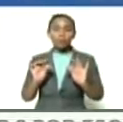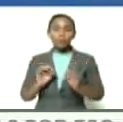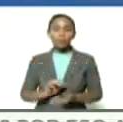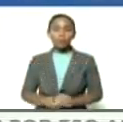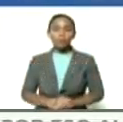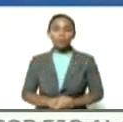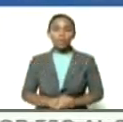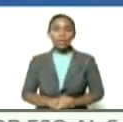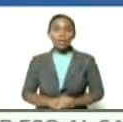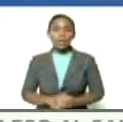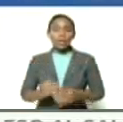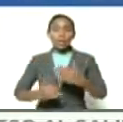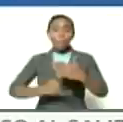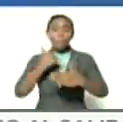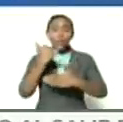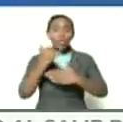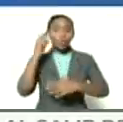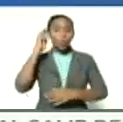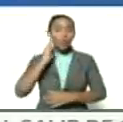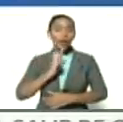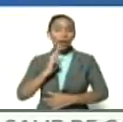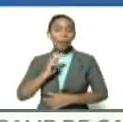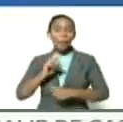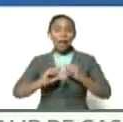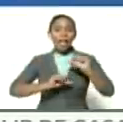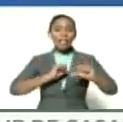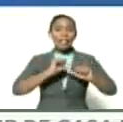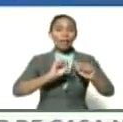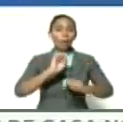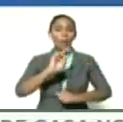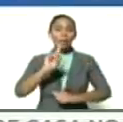del proyecto bolivariano para el siglo XXI